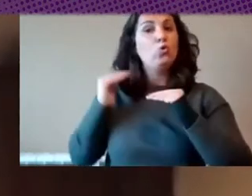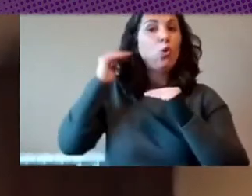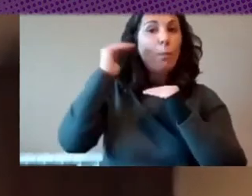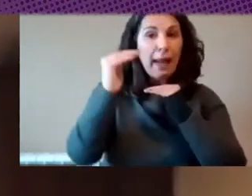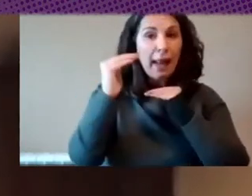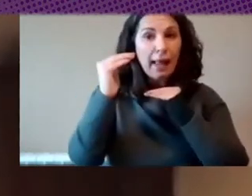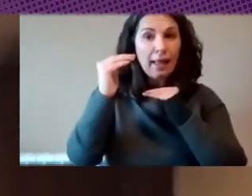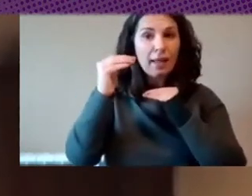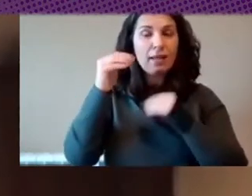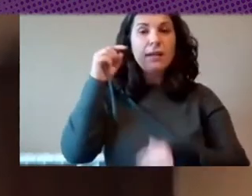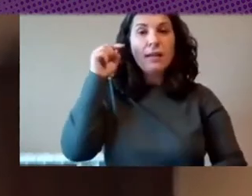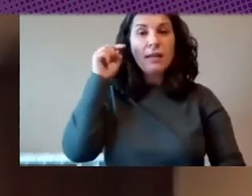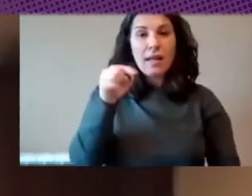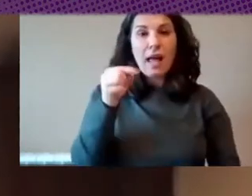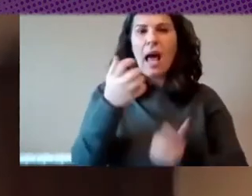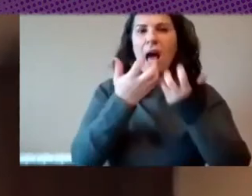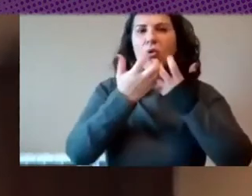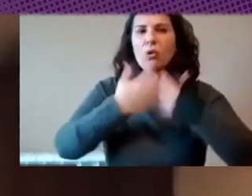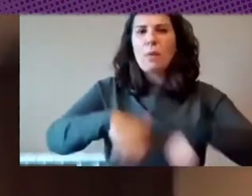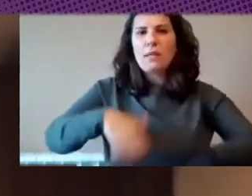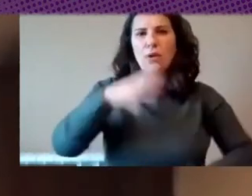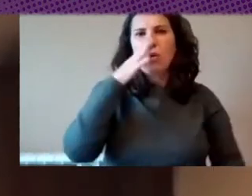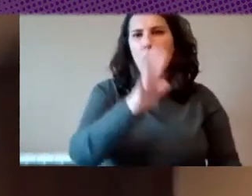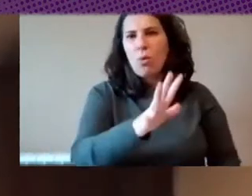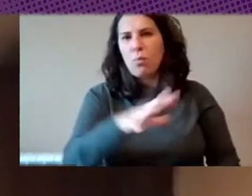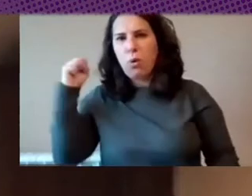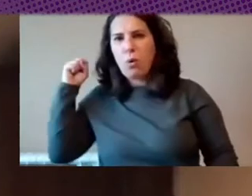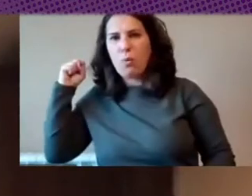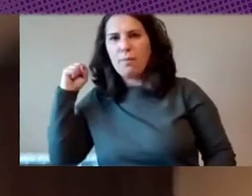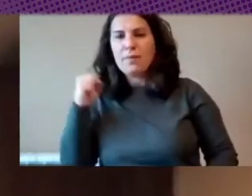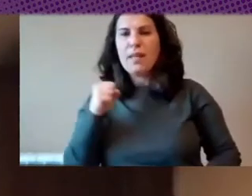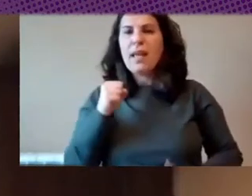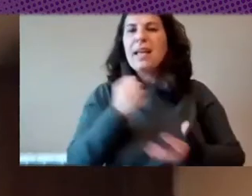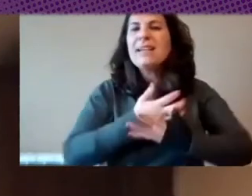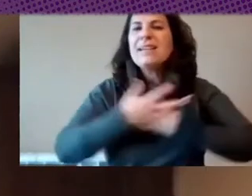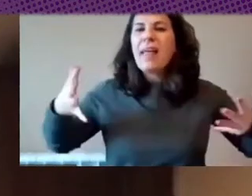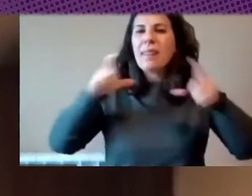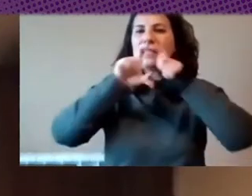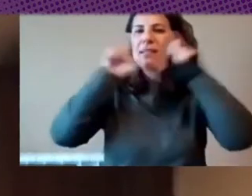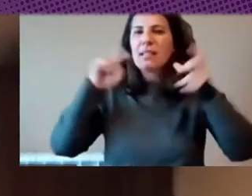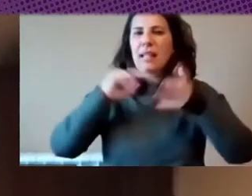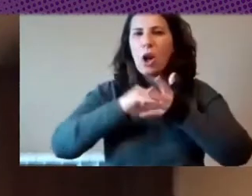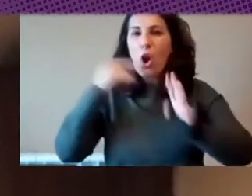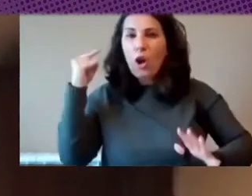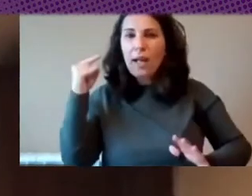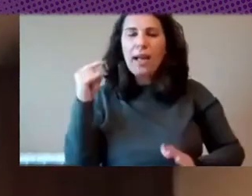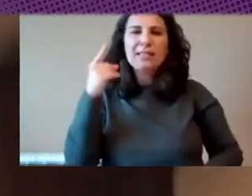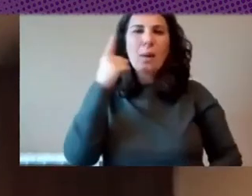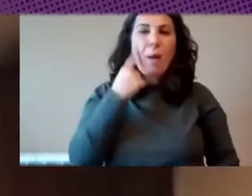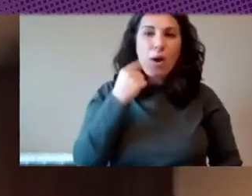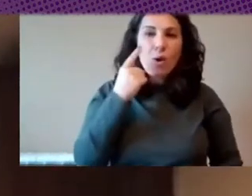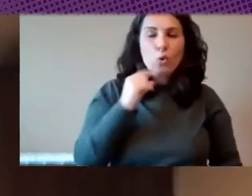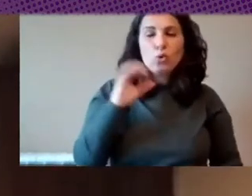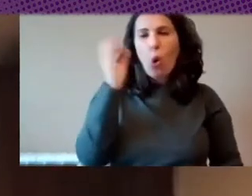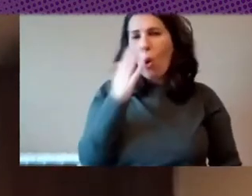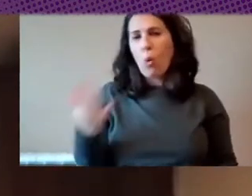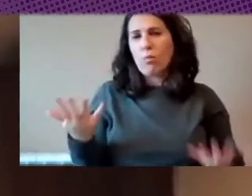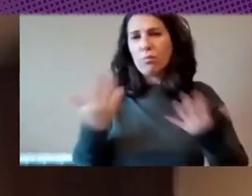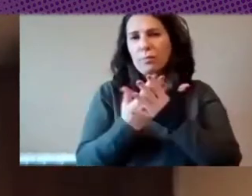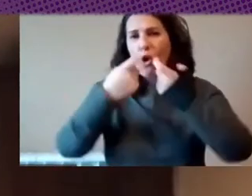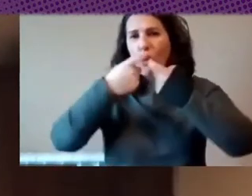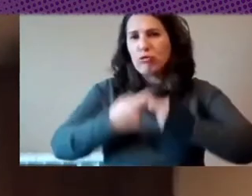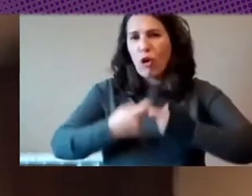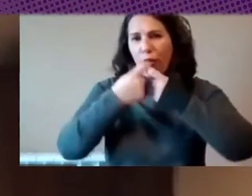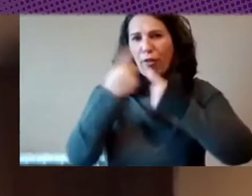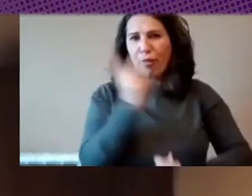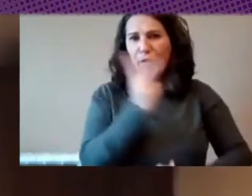adquirido es adquirido por las grandes tecnológicas o por los grandes bancos o por un consorcio de los dos hemos visto una enorme